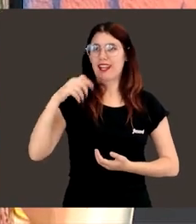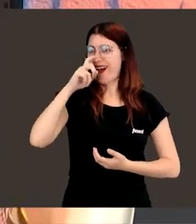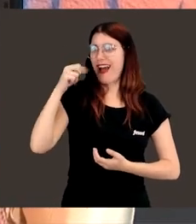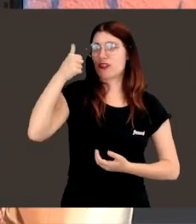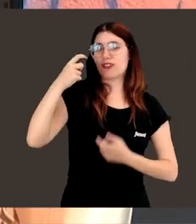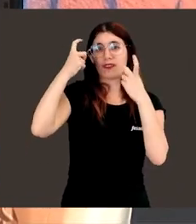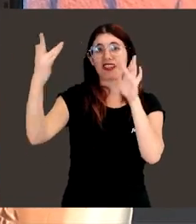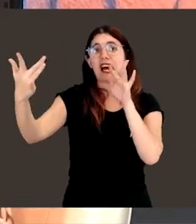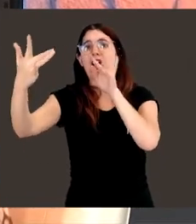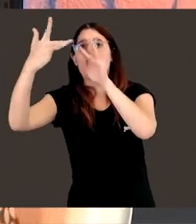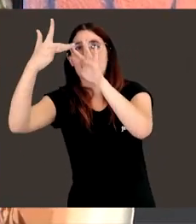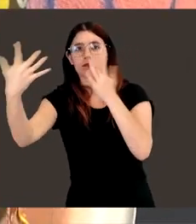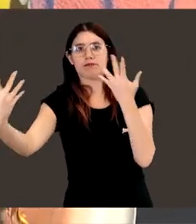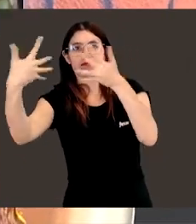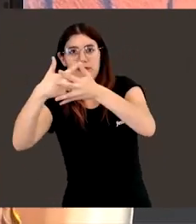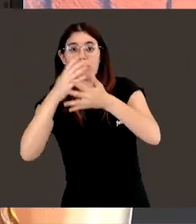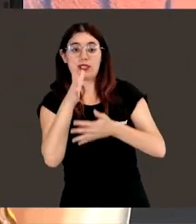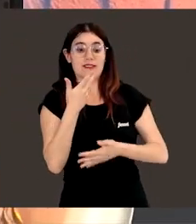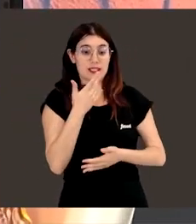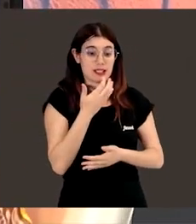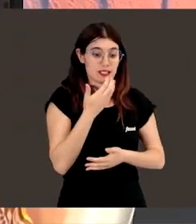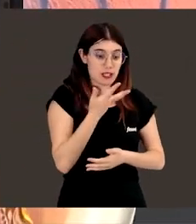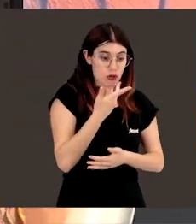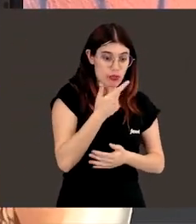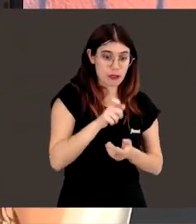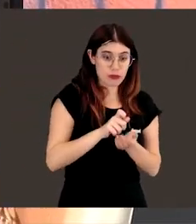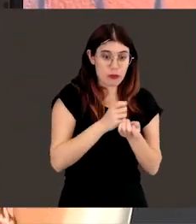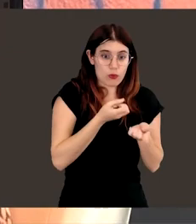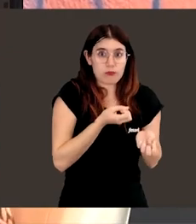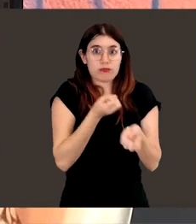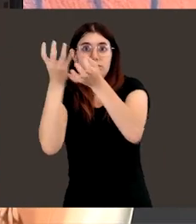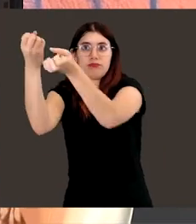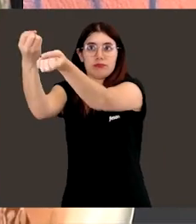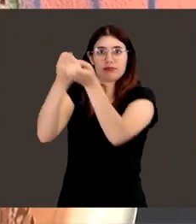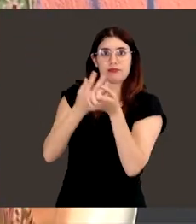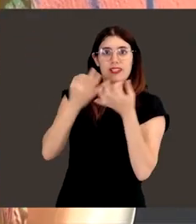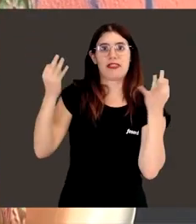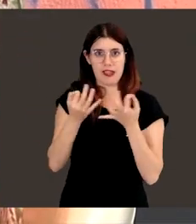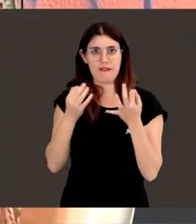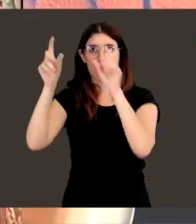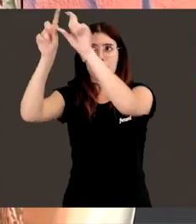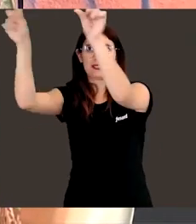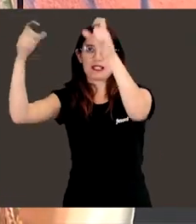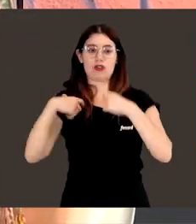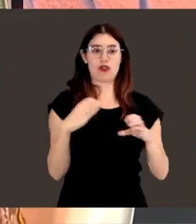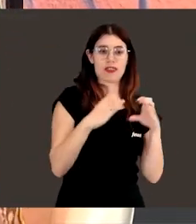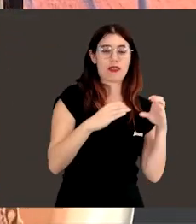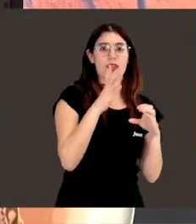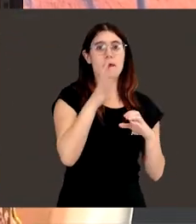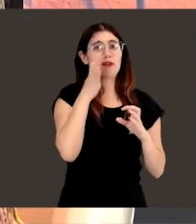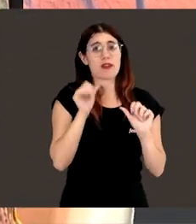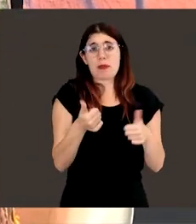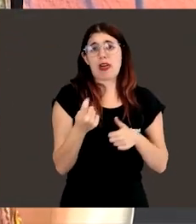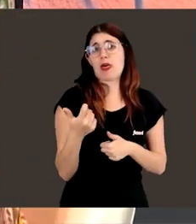intentado cada vez que ese conocimiento haya un trasvase, ¿no? De la parte científica a la parte empresarial, pero hemos empezado